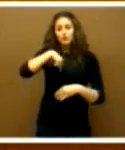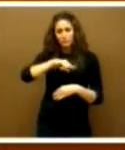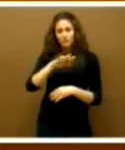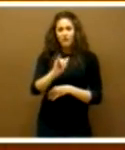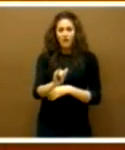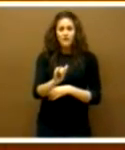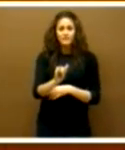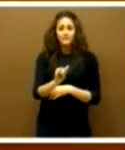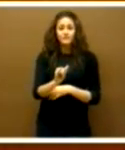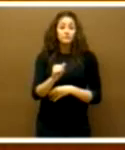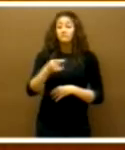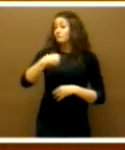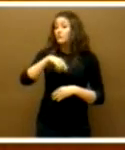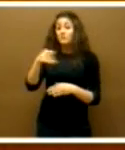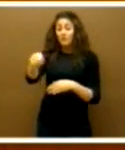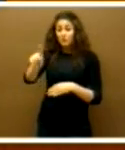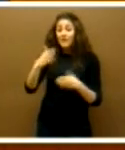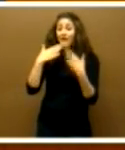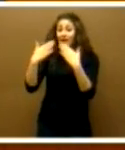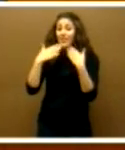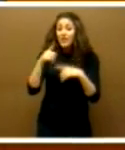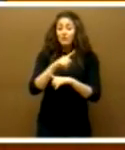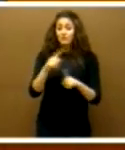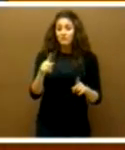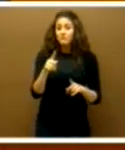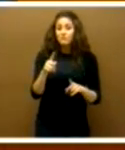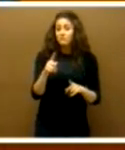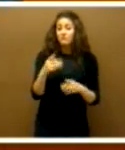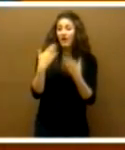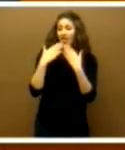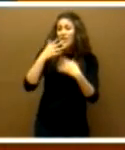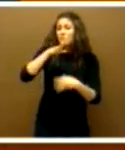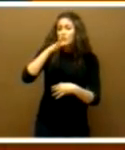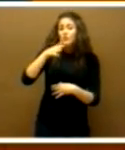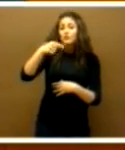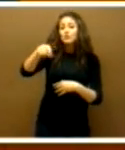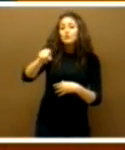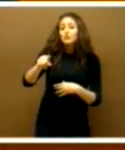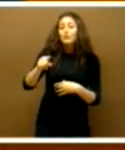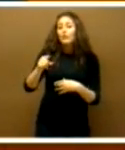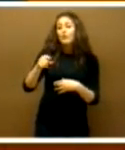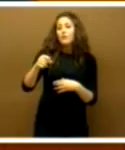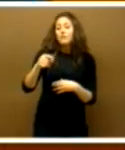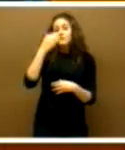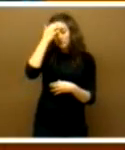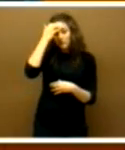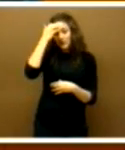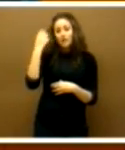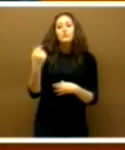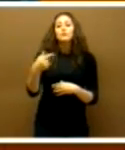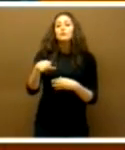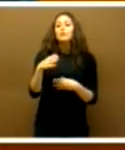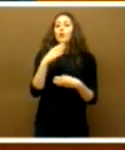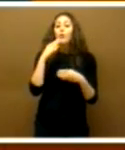y que, desde luego, no se lo podemos agradecer por su, bueno, por su falta de